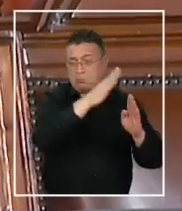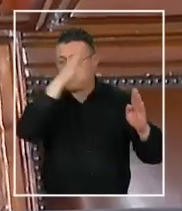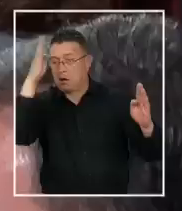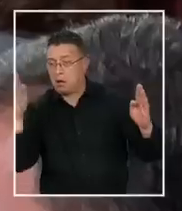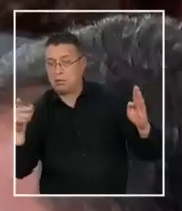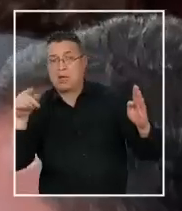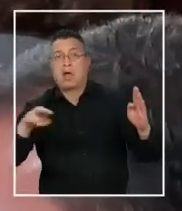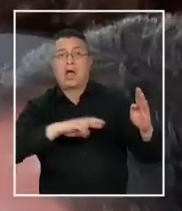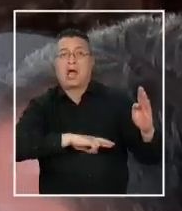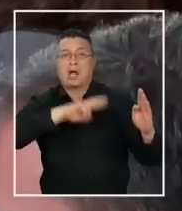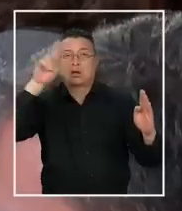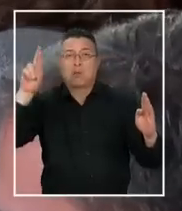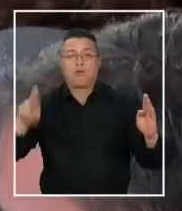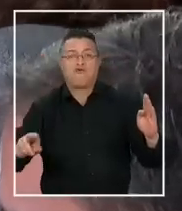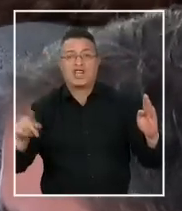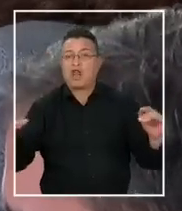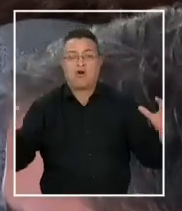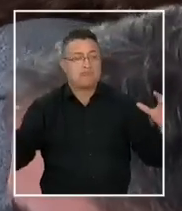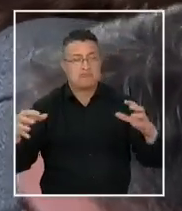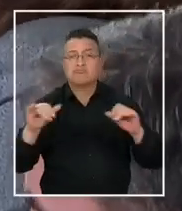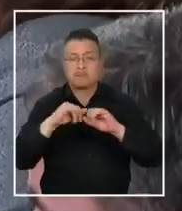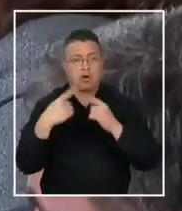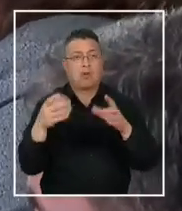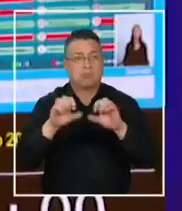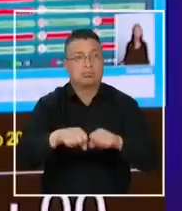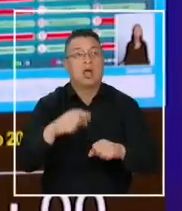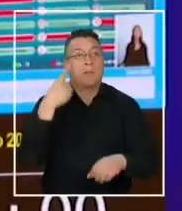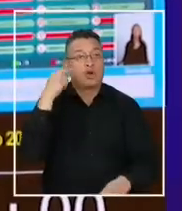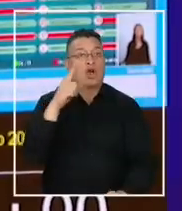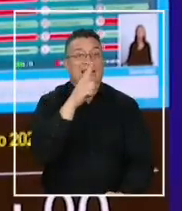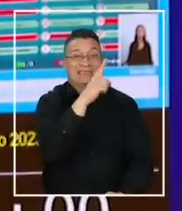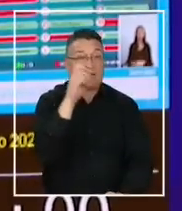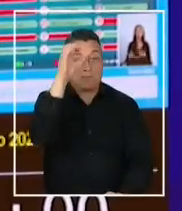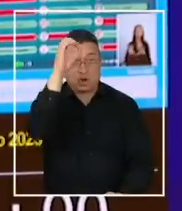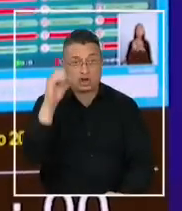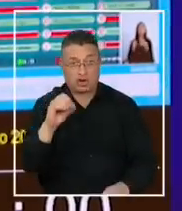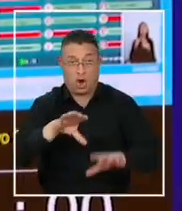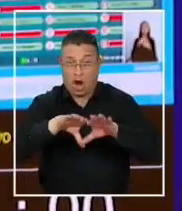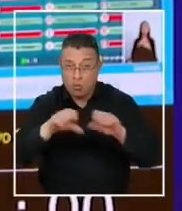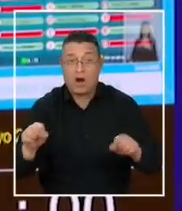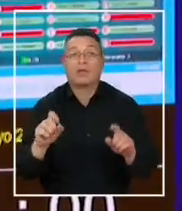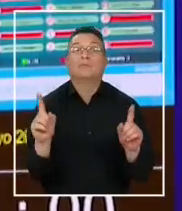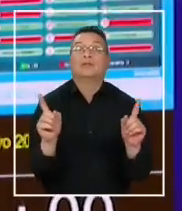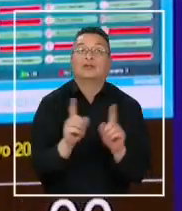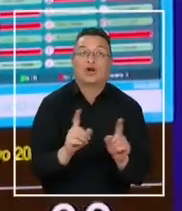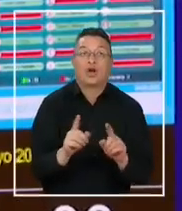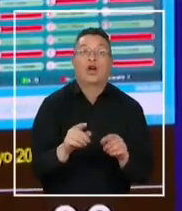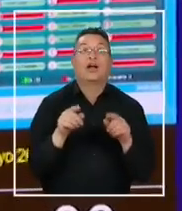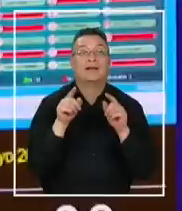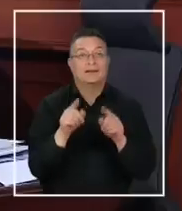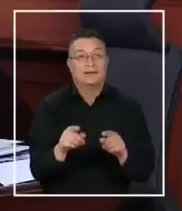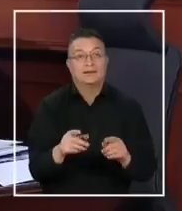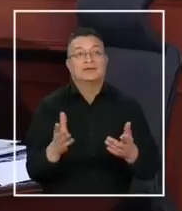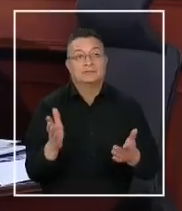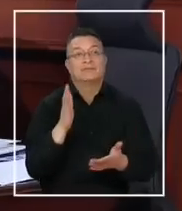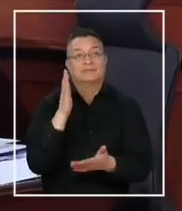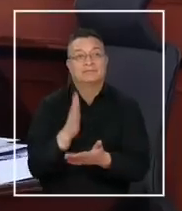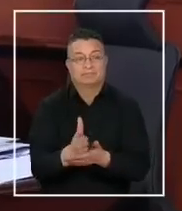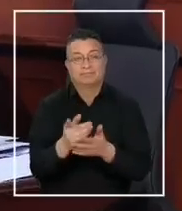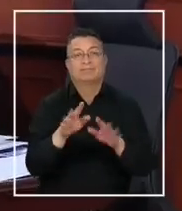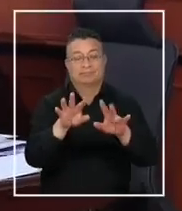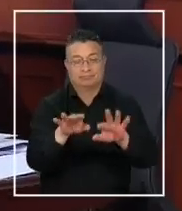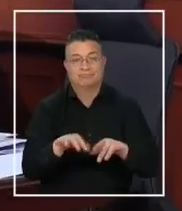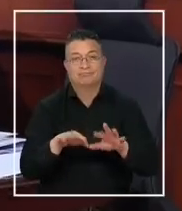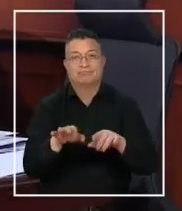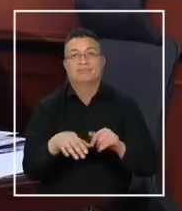el Partido Republicano, e incluso muchos han dicho que nadie está 100% de acuerdo con este resultado y eso lo hace ser un texto,